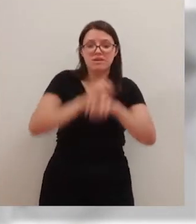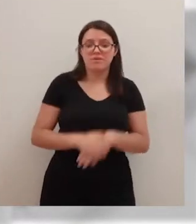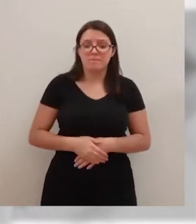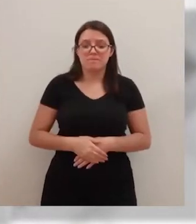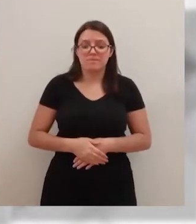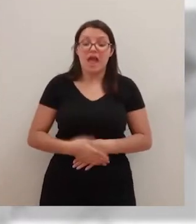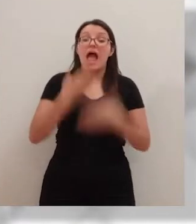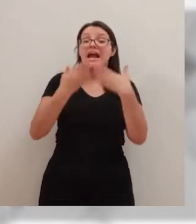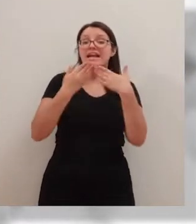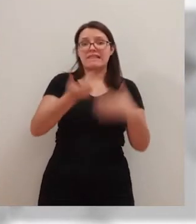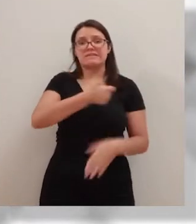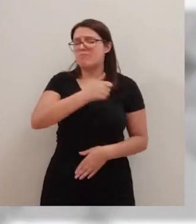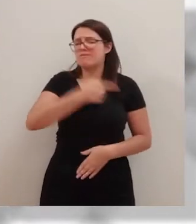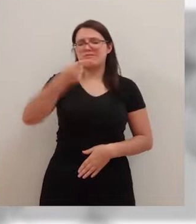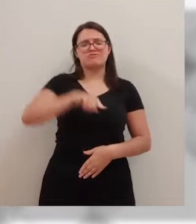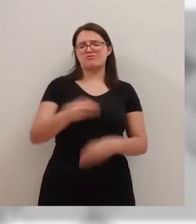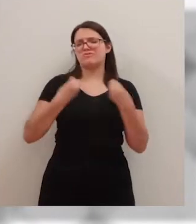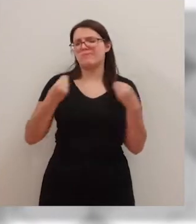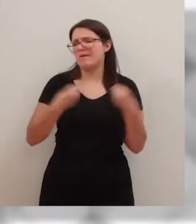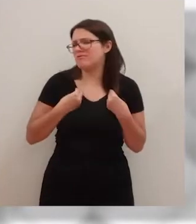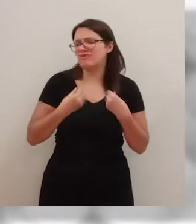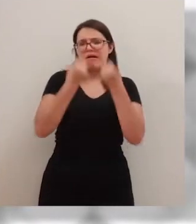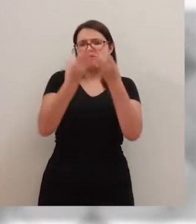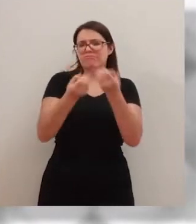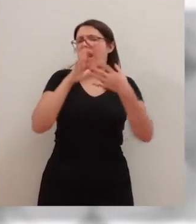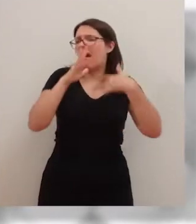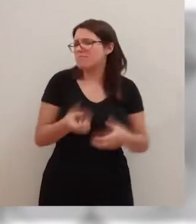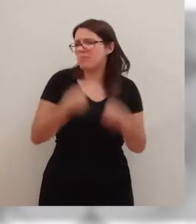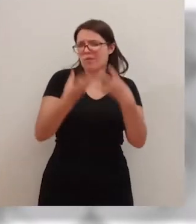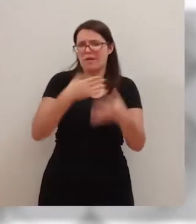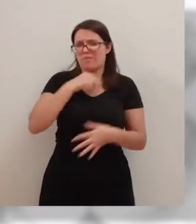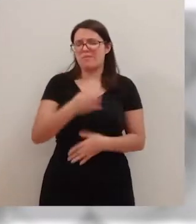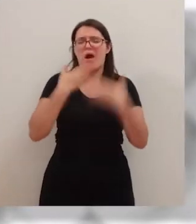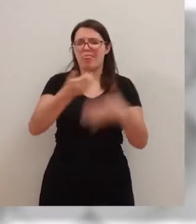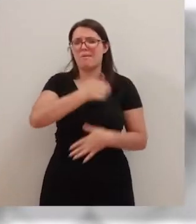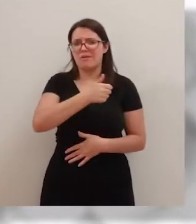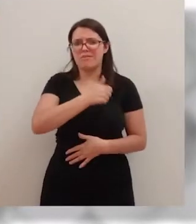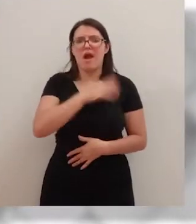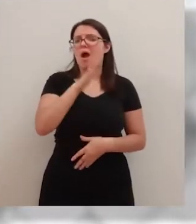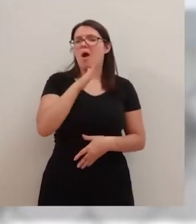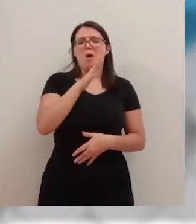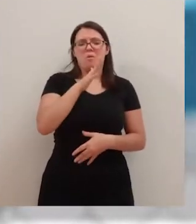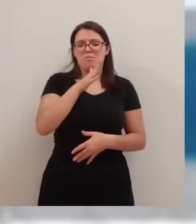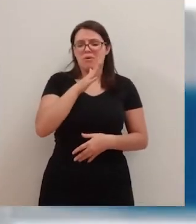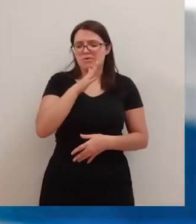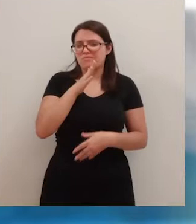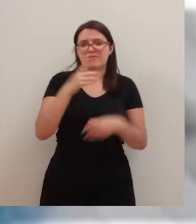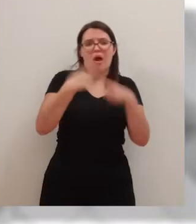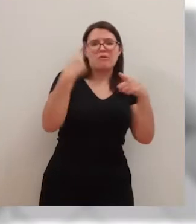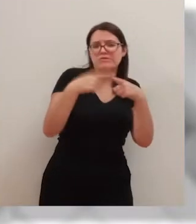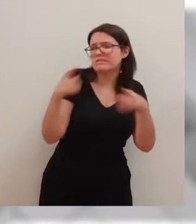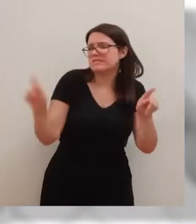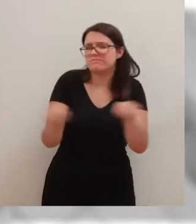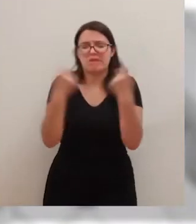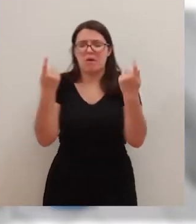Gracias a Dios estamos vivos. ¿Qué podemos contar lo que está pasando ahora? Porque lo material lo podemos recuperar, que